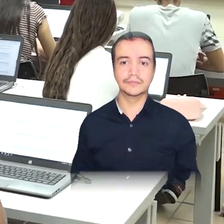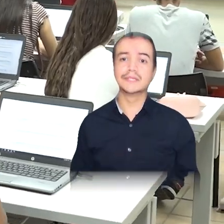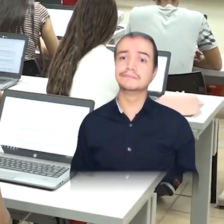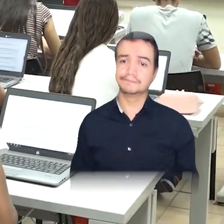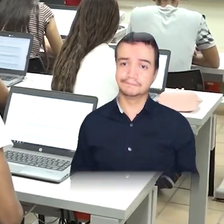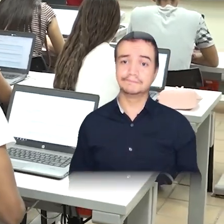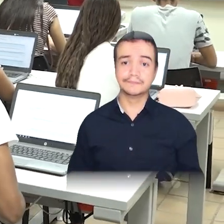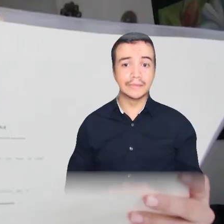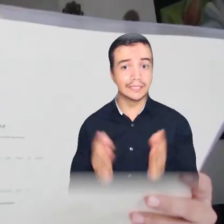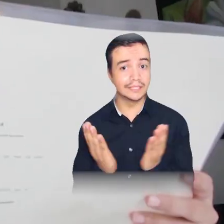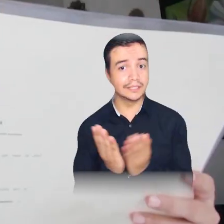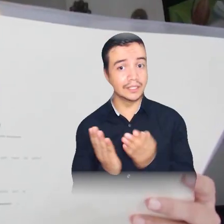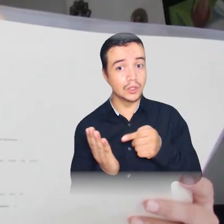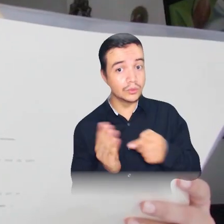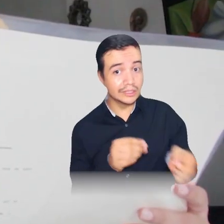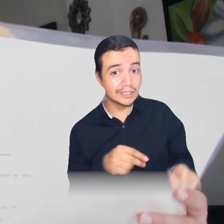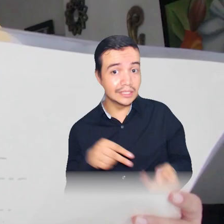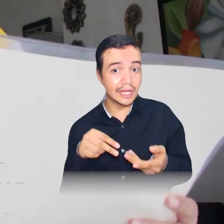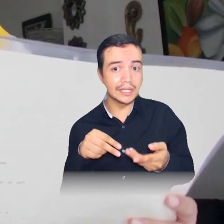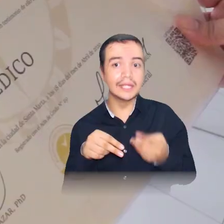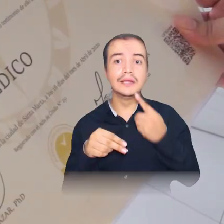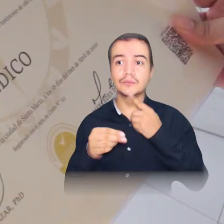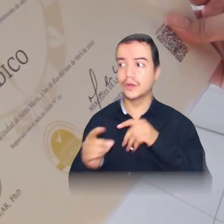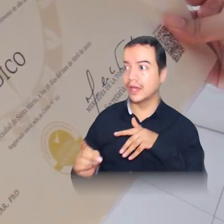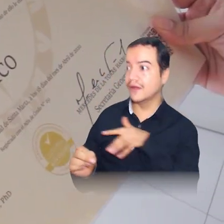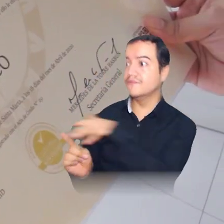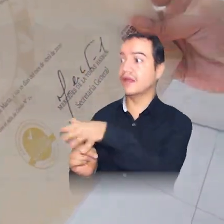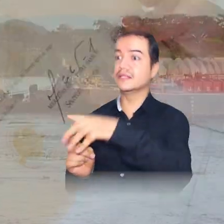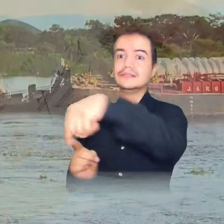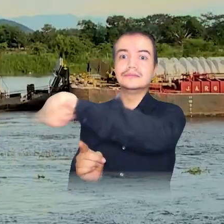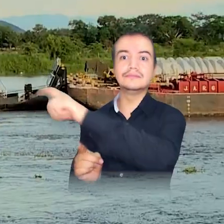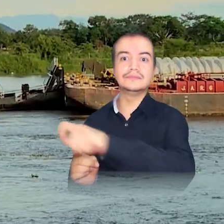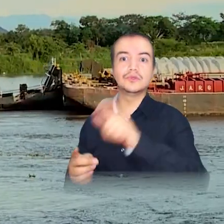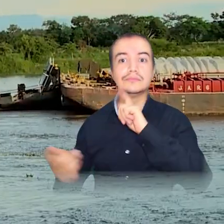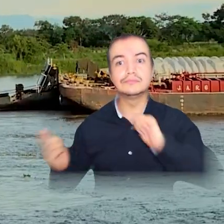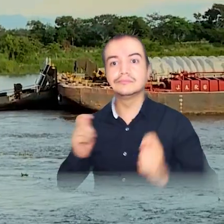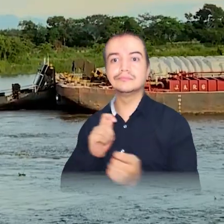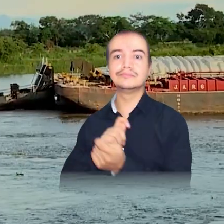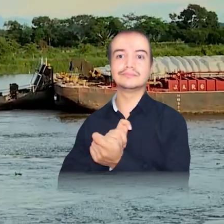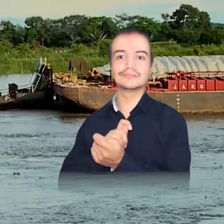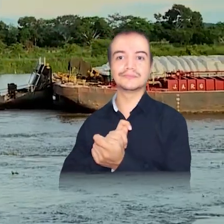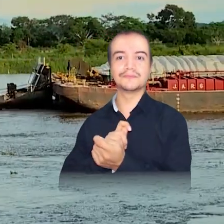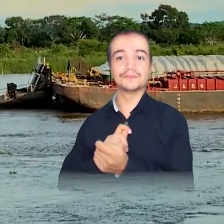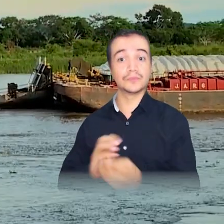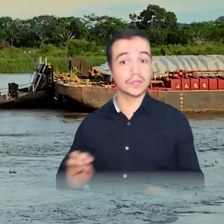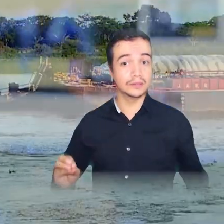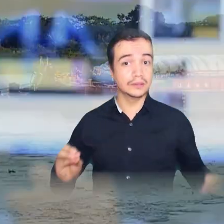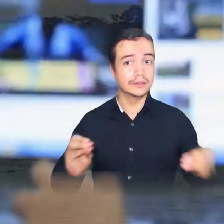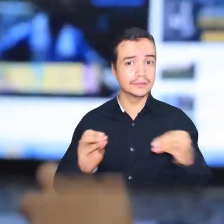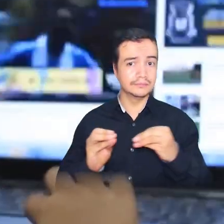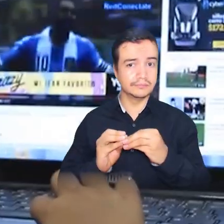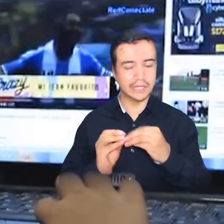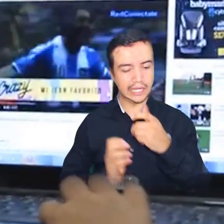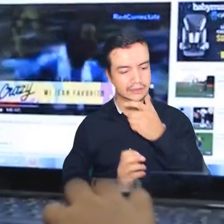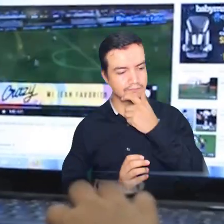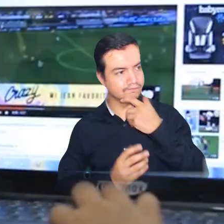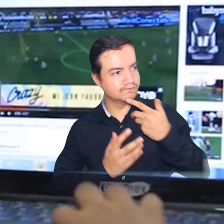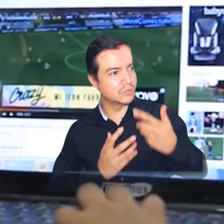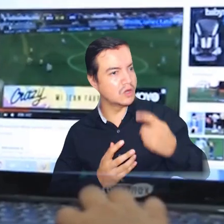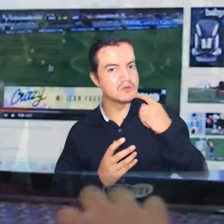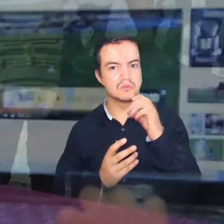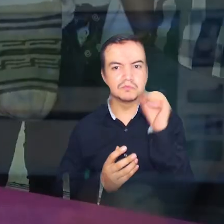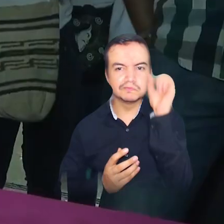La educación tiene ese poder de transformar en la vida a muchas personas. Tenemos también identificadas